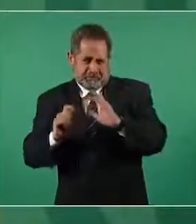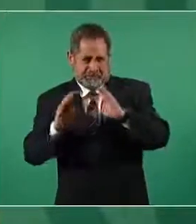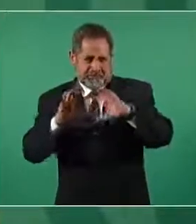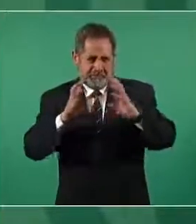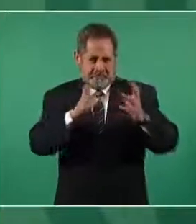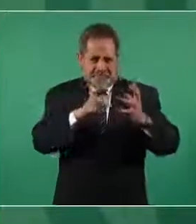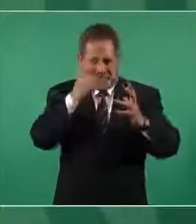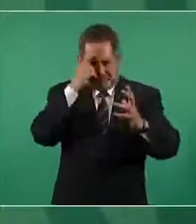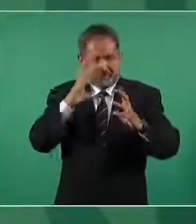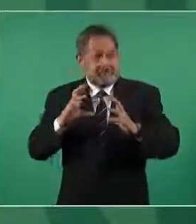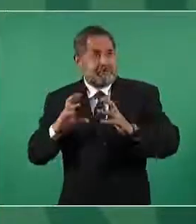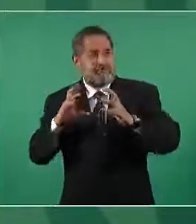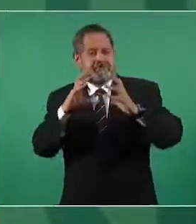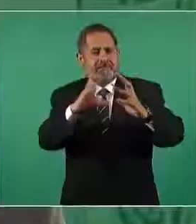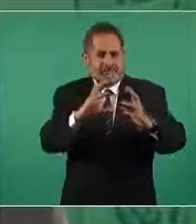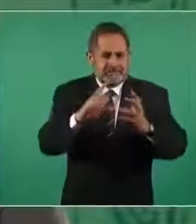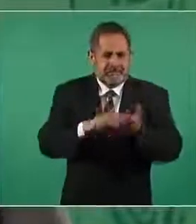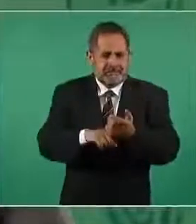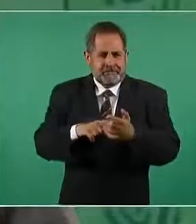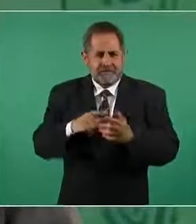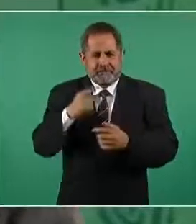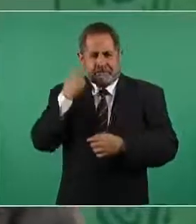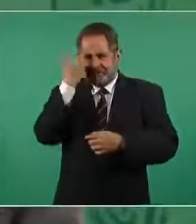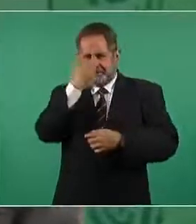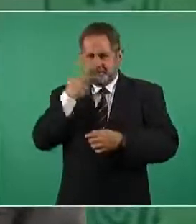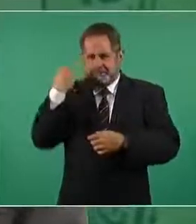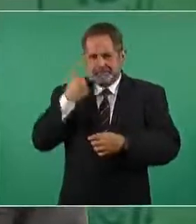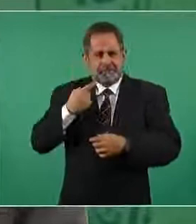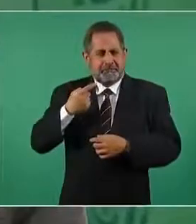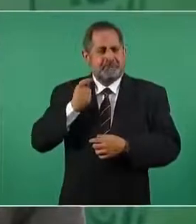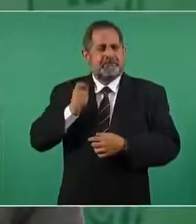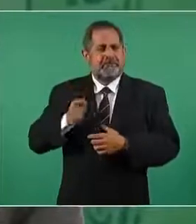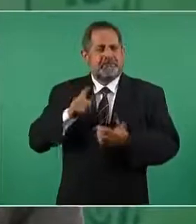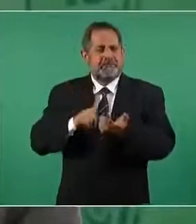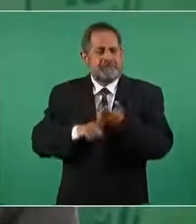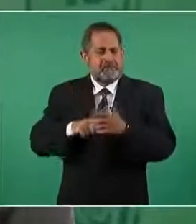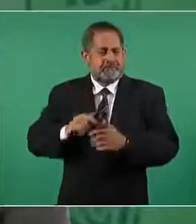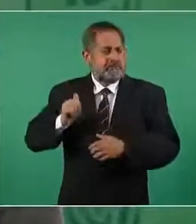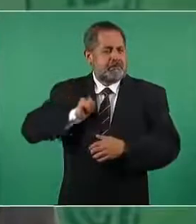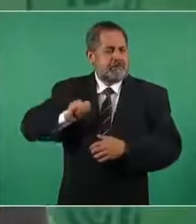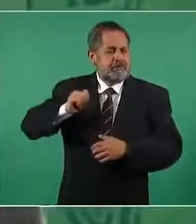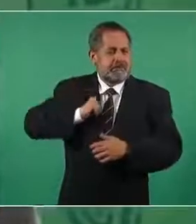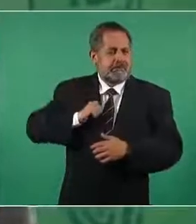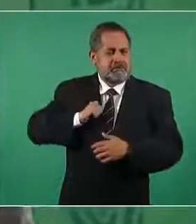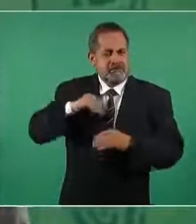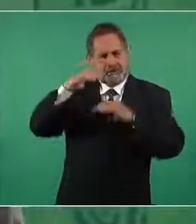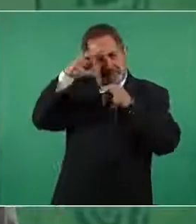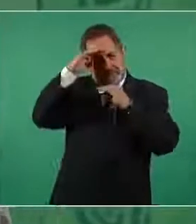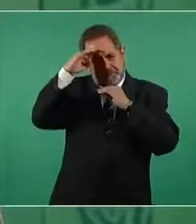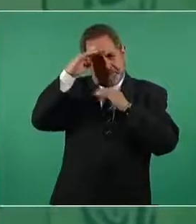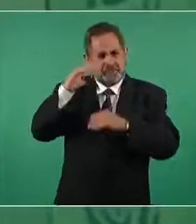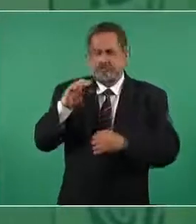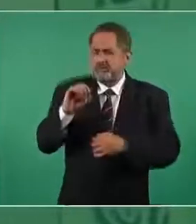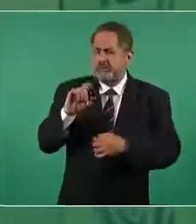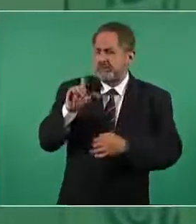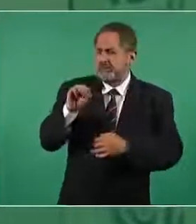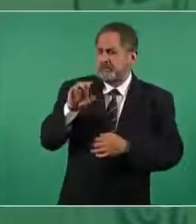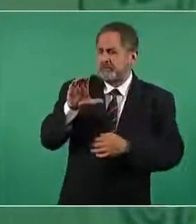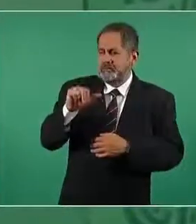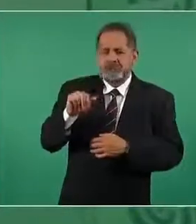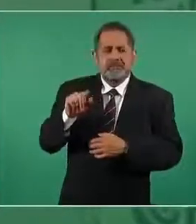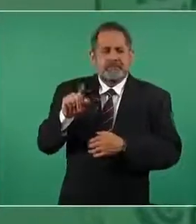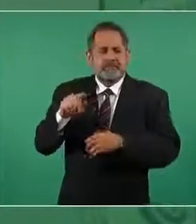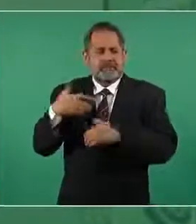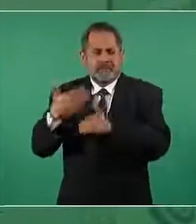con rasgos olmecas que se va a